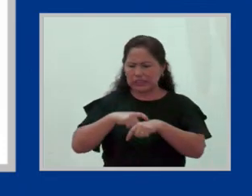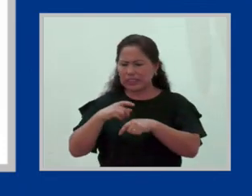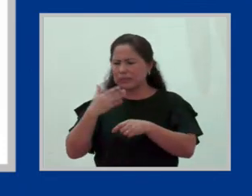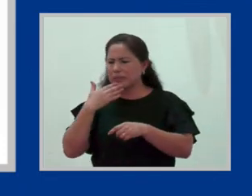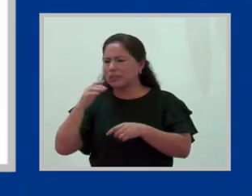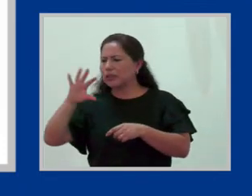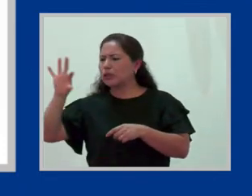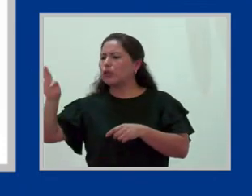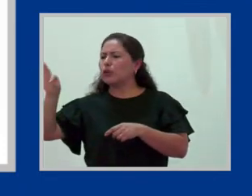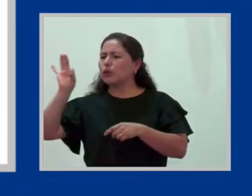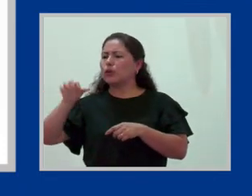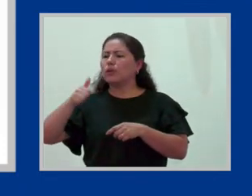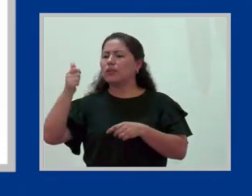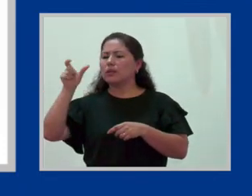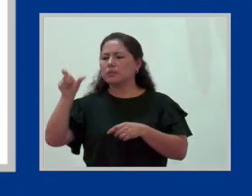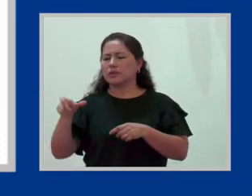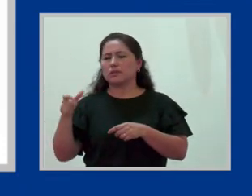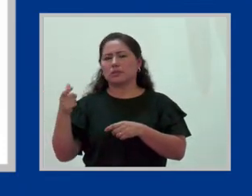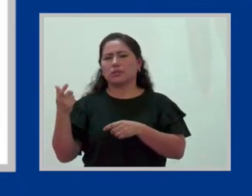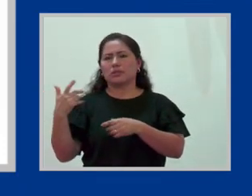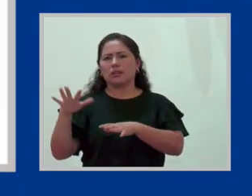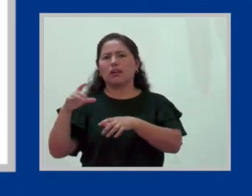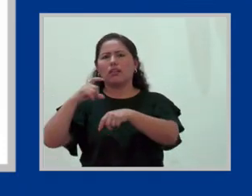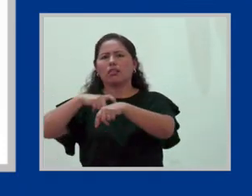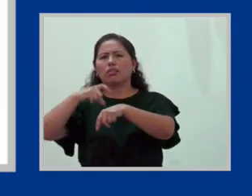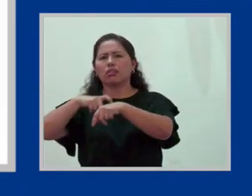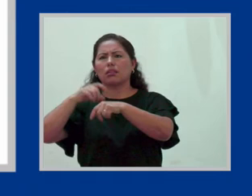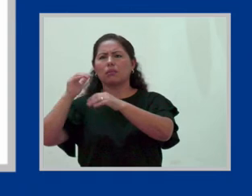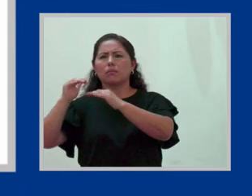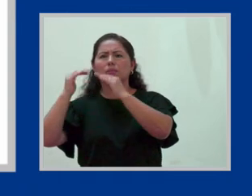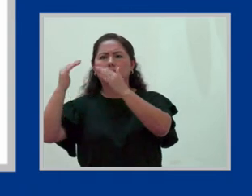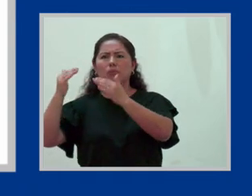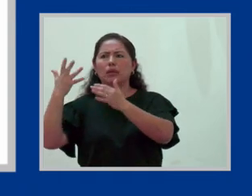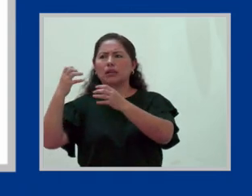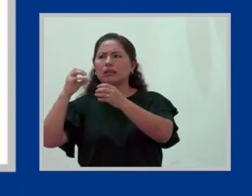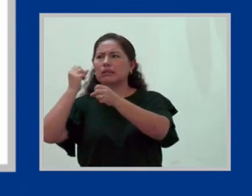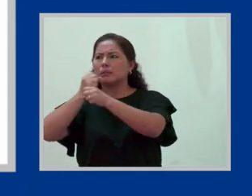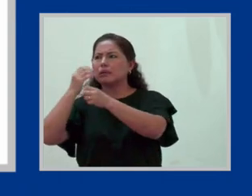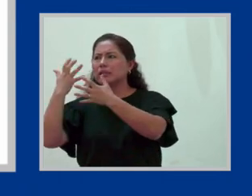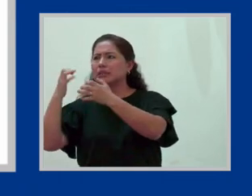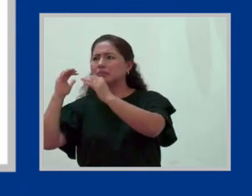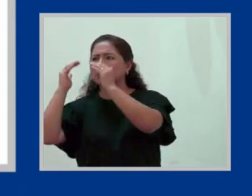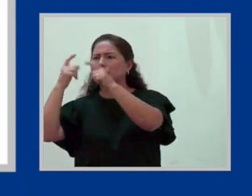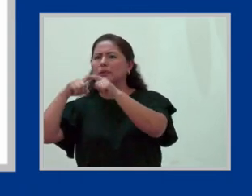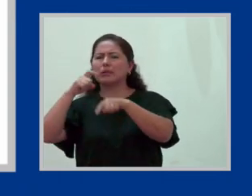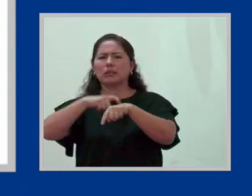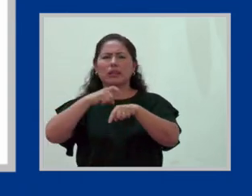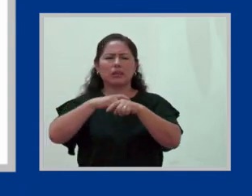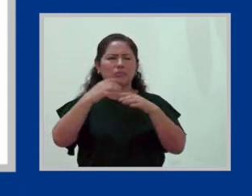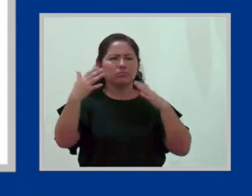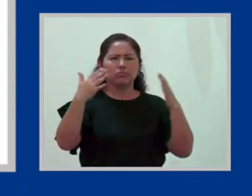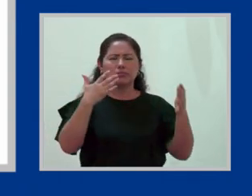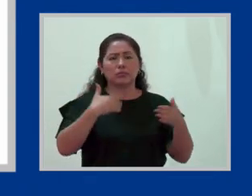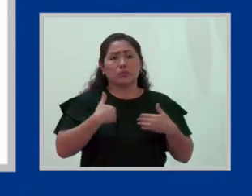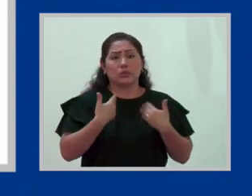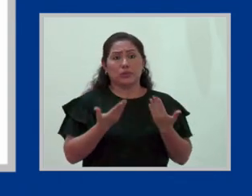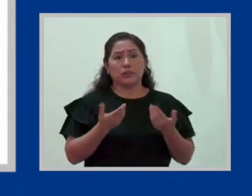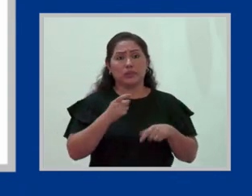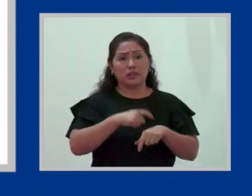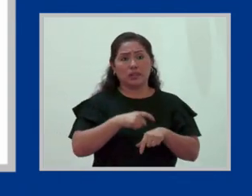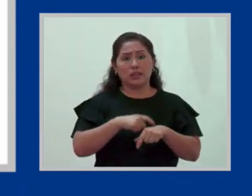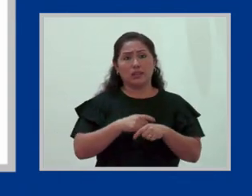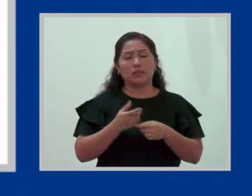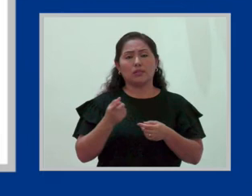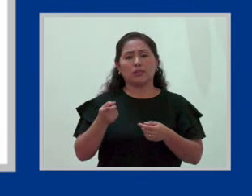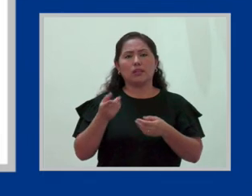trabajo subordinado. No se están midiendo los resultados, no se están midiendo lo eficiente que puede ser en tu tiempo de trabajo, sino que